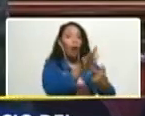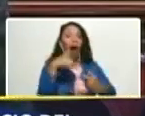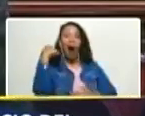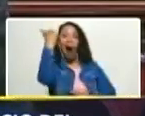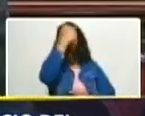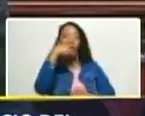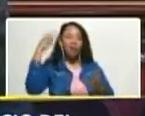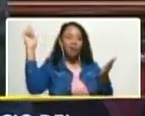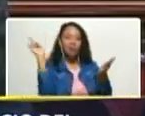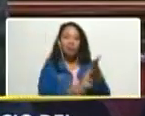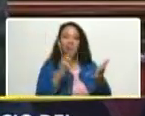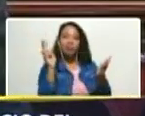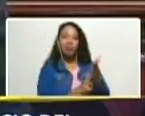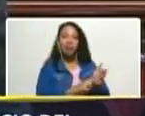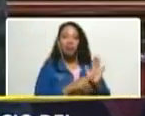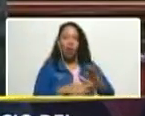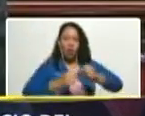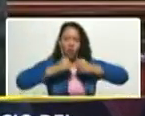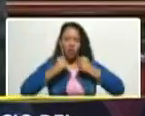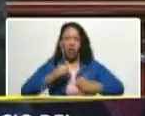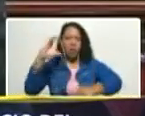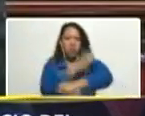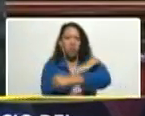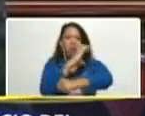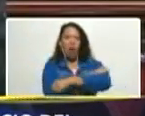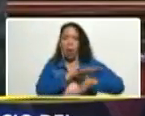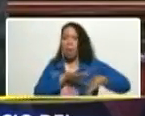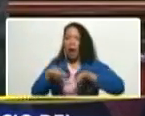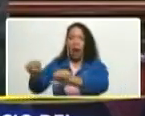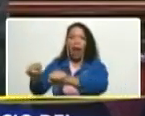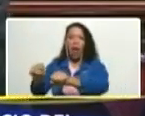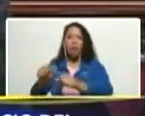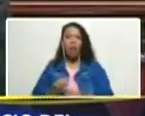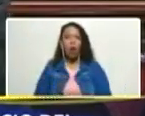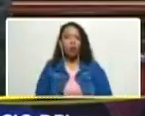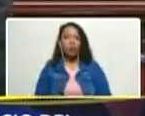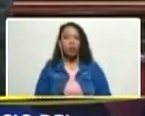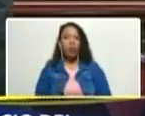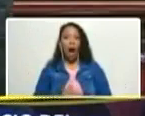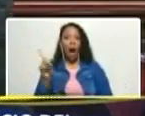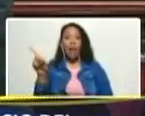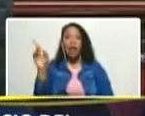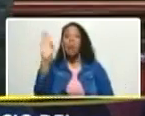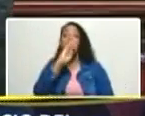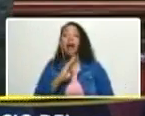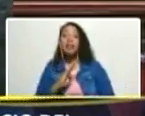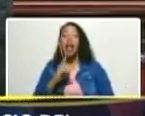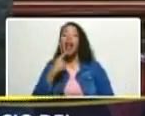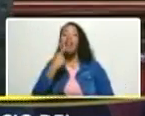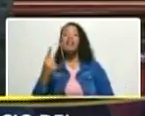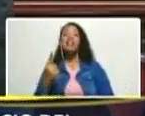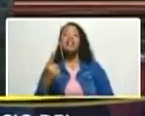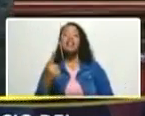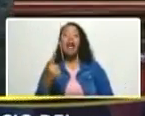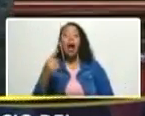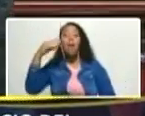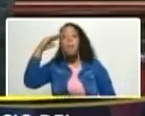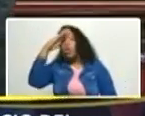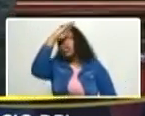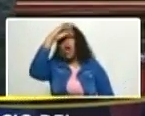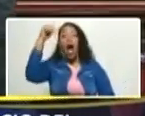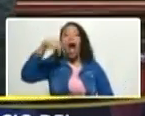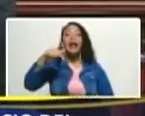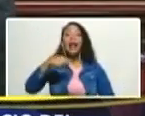verdadera de la extrema derecha proimperialista que en Brasil la llaman bolsonarista aquí la